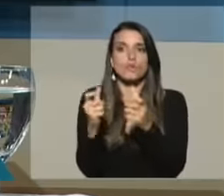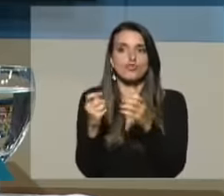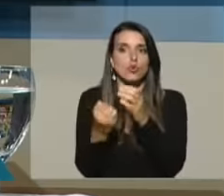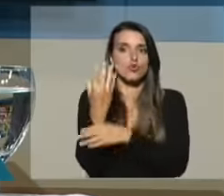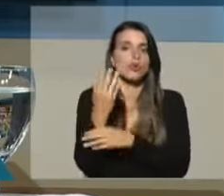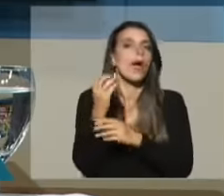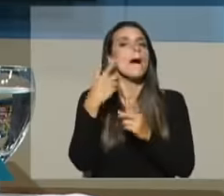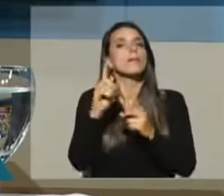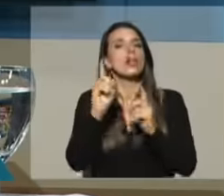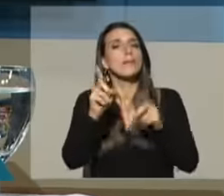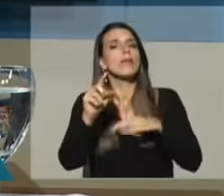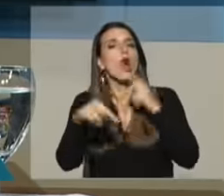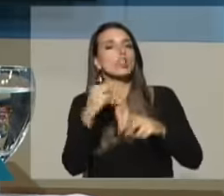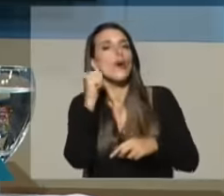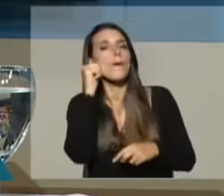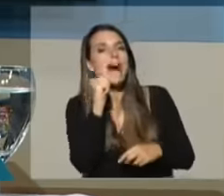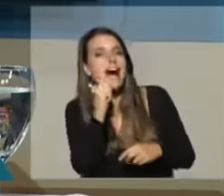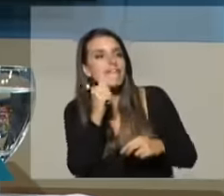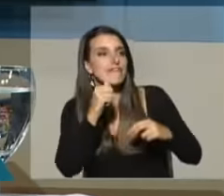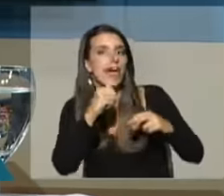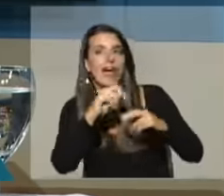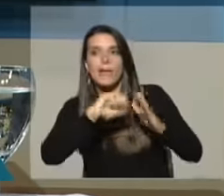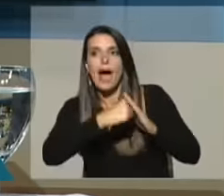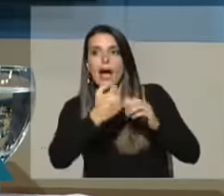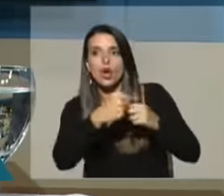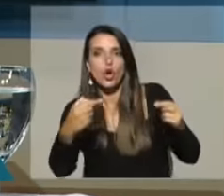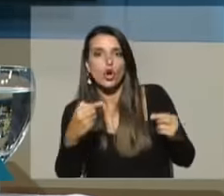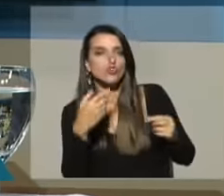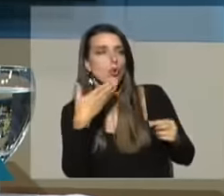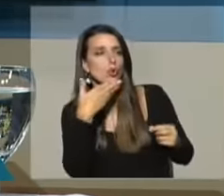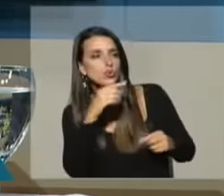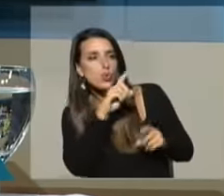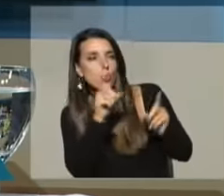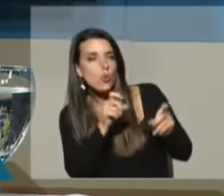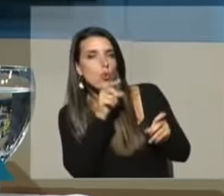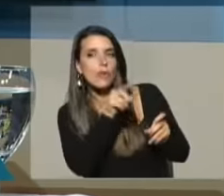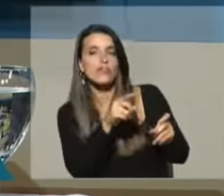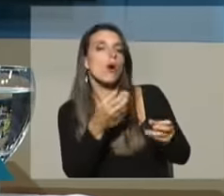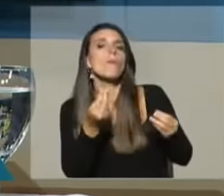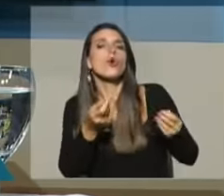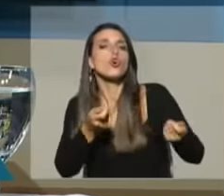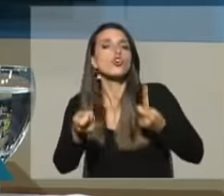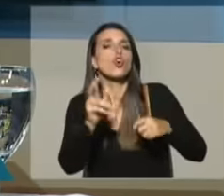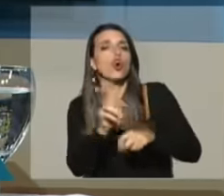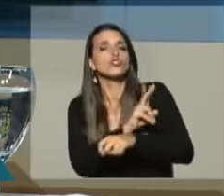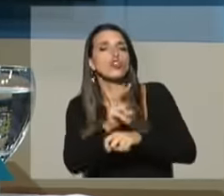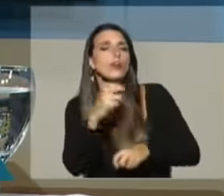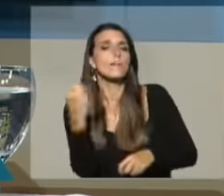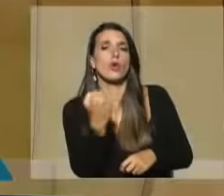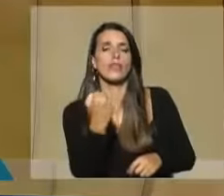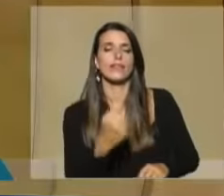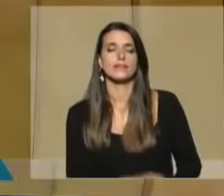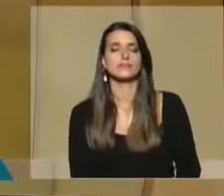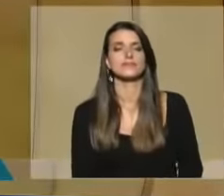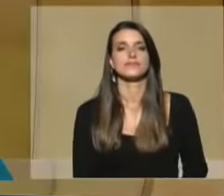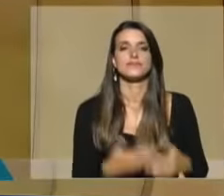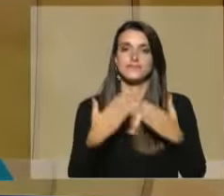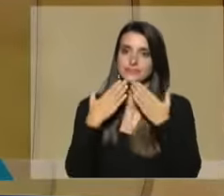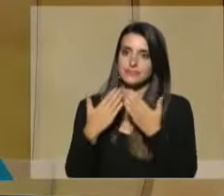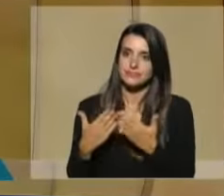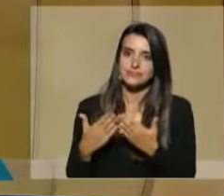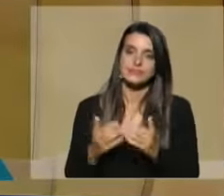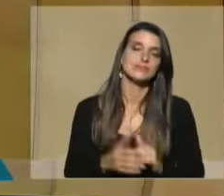operaciones sospechosas han crecido sistemáticamente en nuestro país, lo que demuestra el gran control que se está teniendo sobre este tema. Gracias, senador.